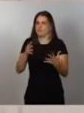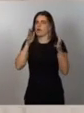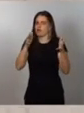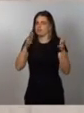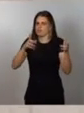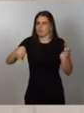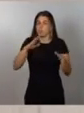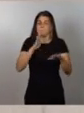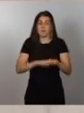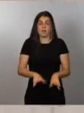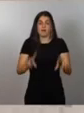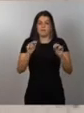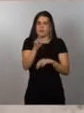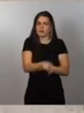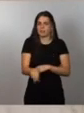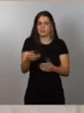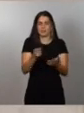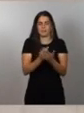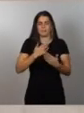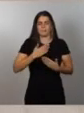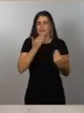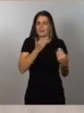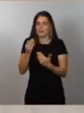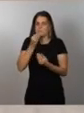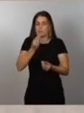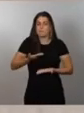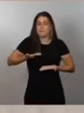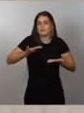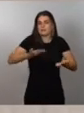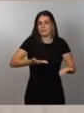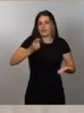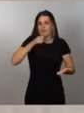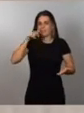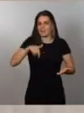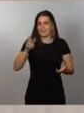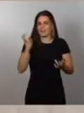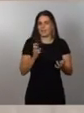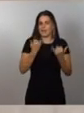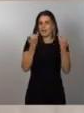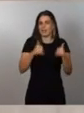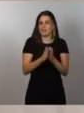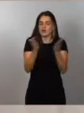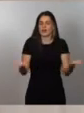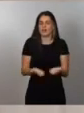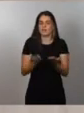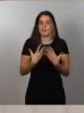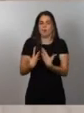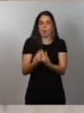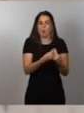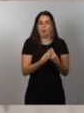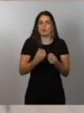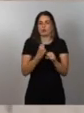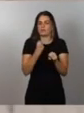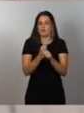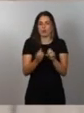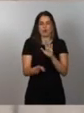reitero mi agradecimiento por invitarnos a este acto y os animo a que sigamos trabajando juntos, no solo desde